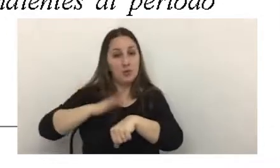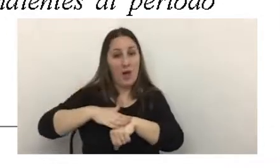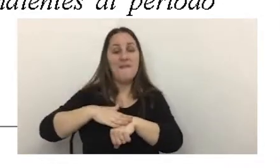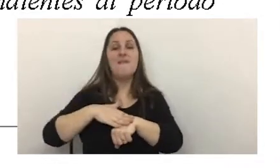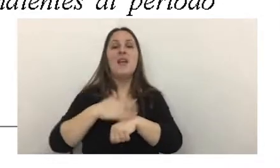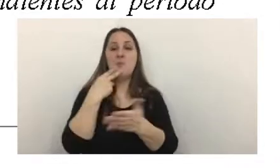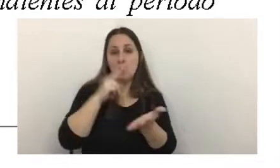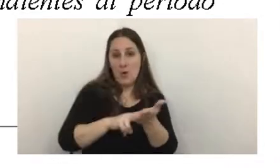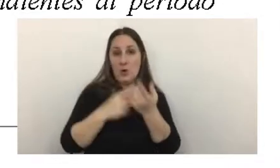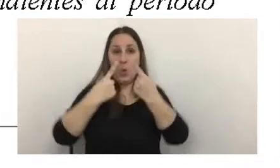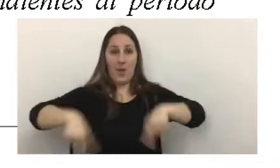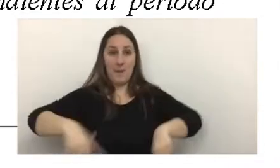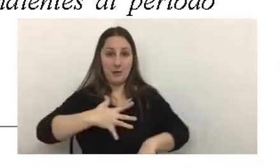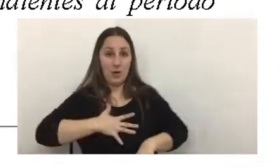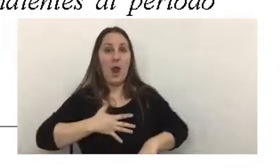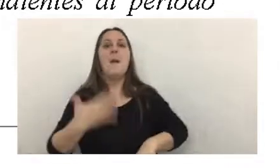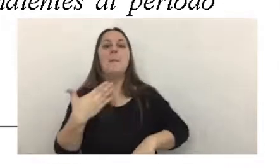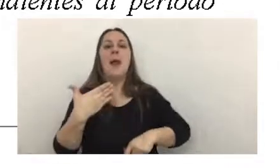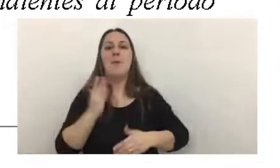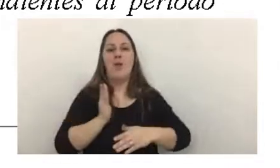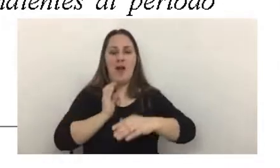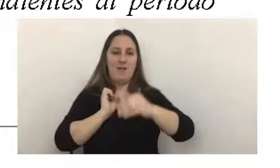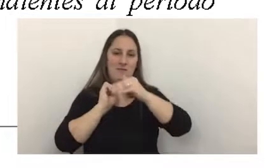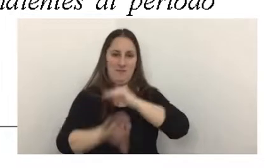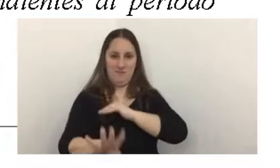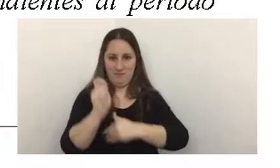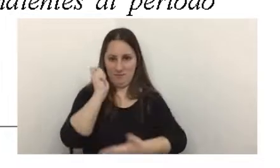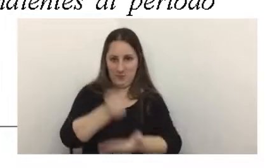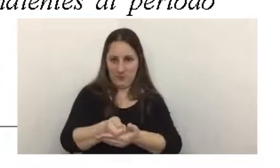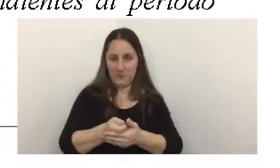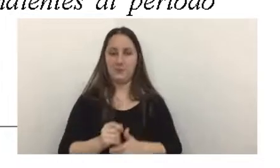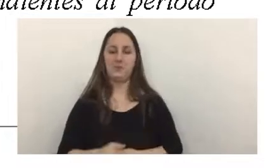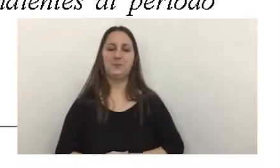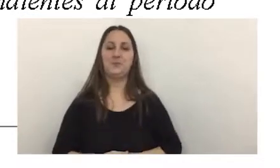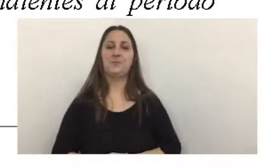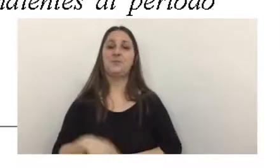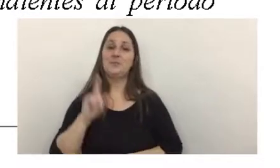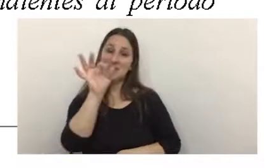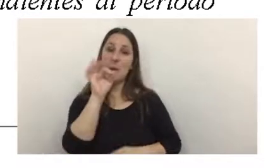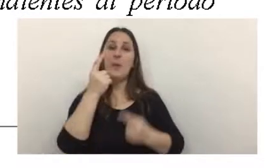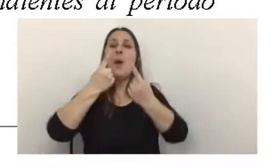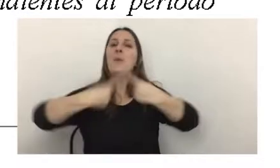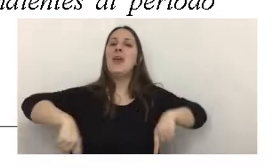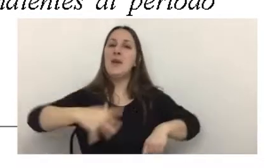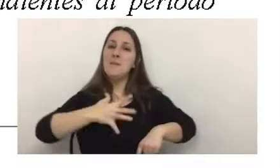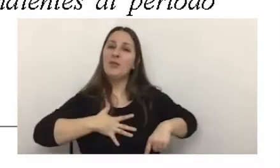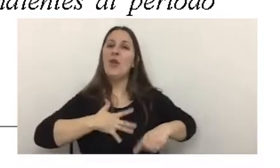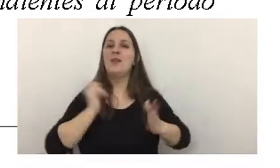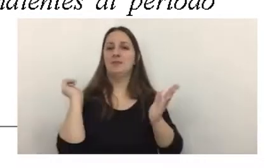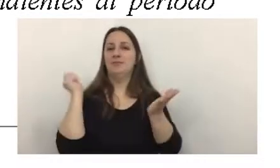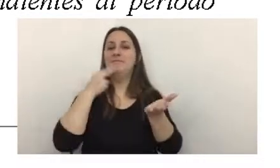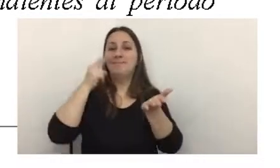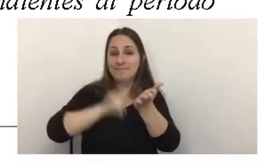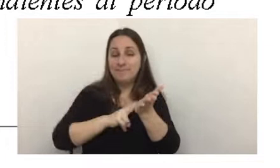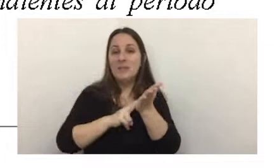los bienes personales para ingresar anticipos. Como ustedes saben, bienes personales es un gravamen que